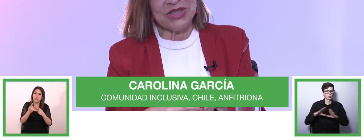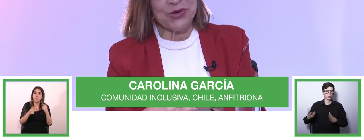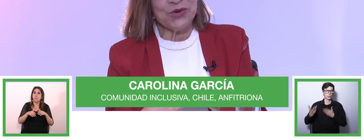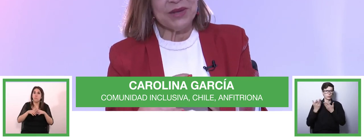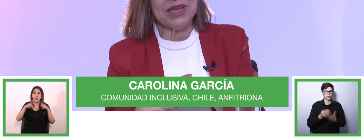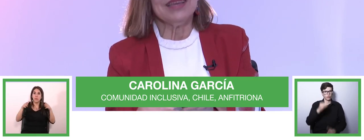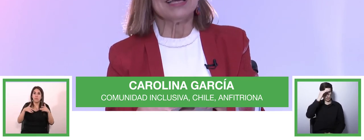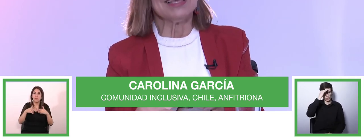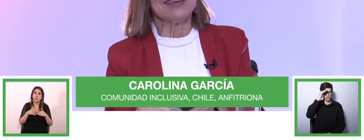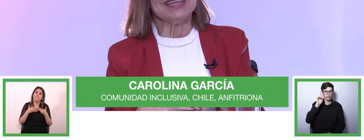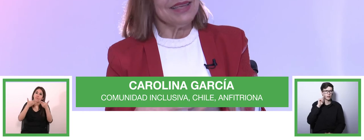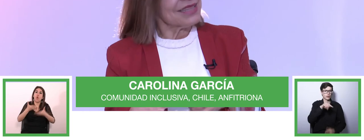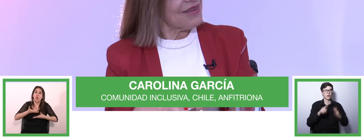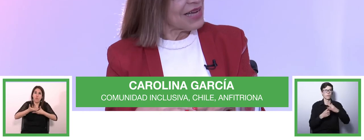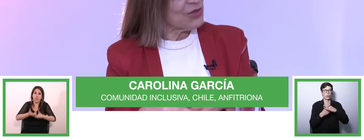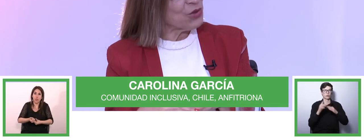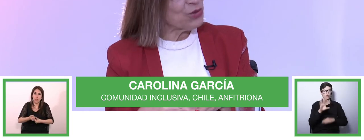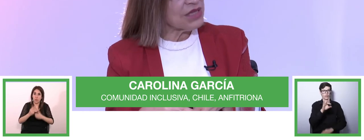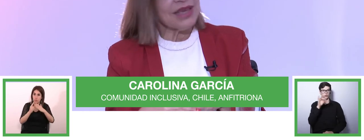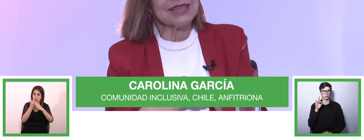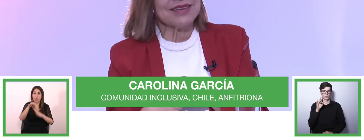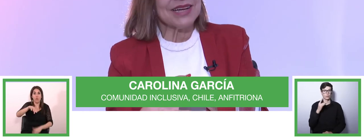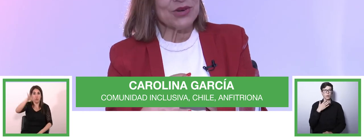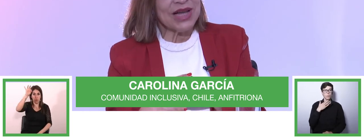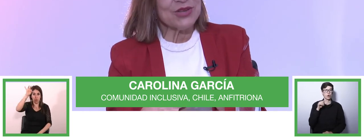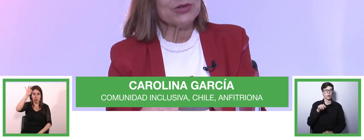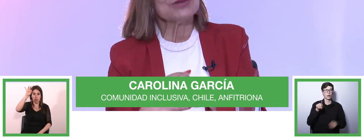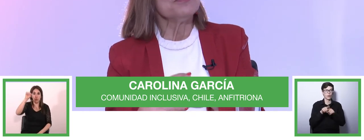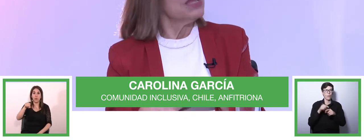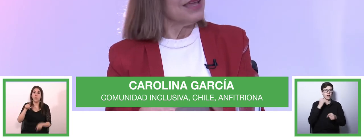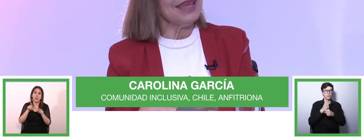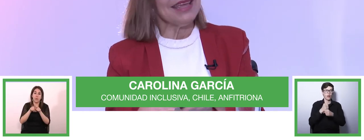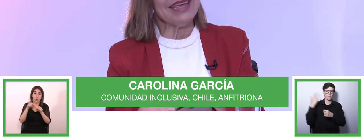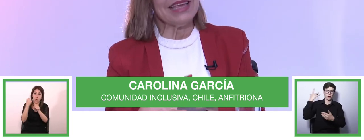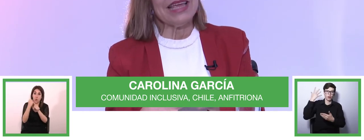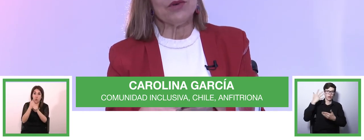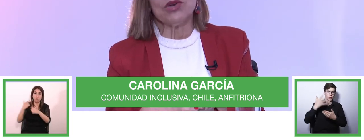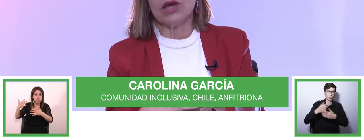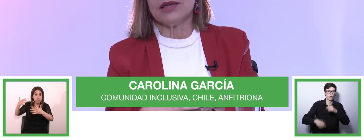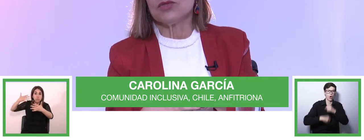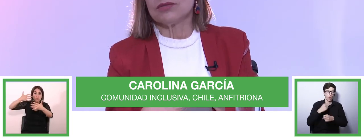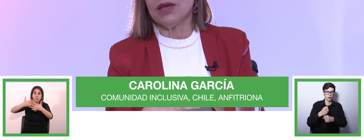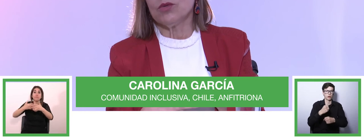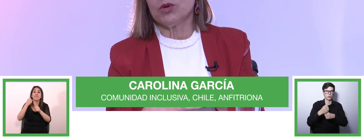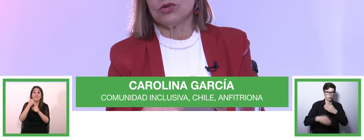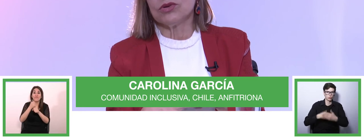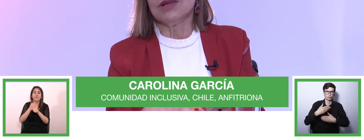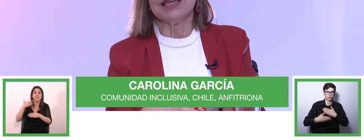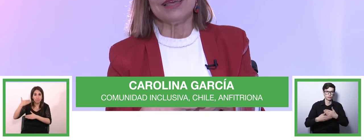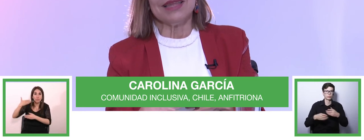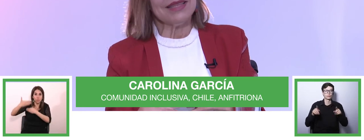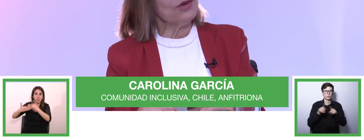Fundación Descúbreme ya que venía trabajando con ustedes hace varios años y bueno es un